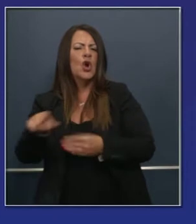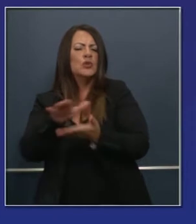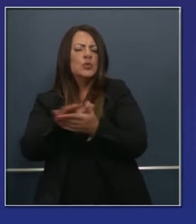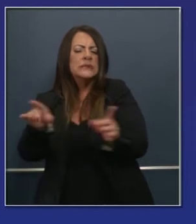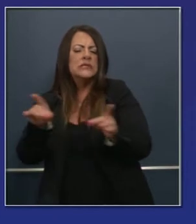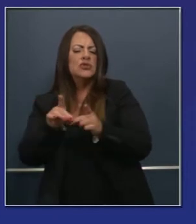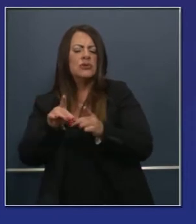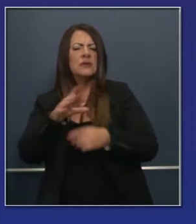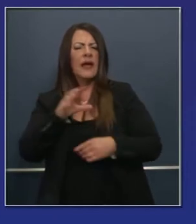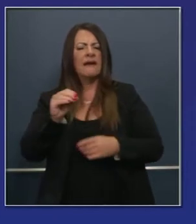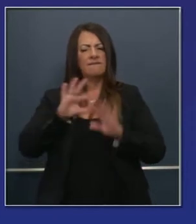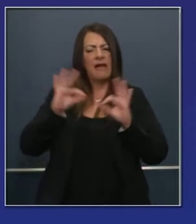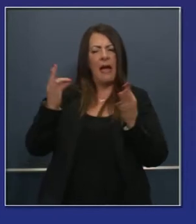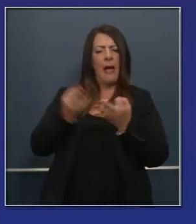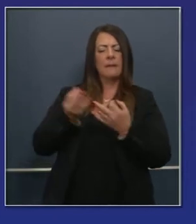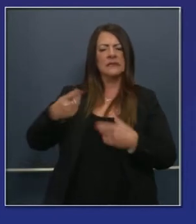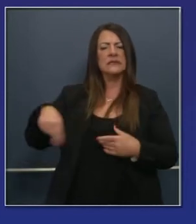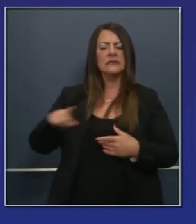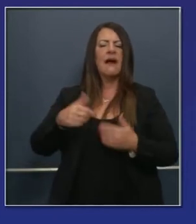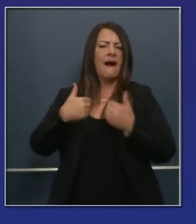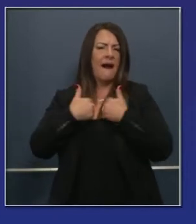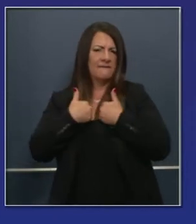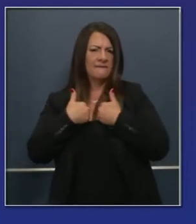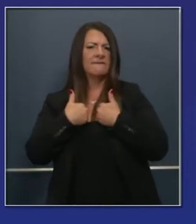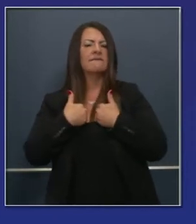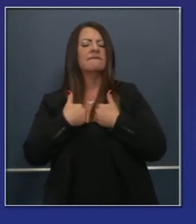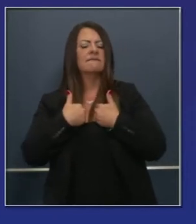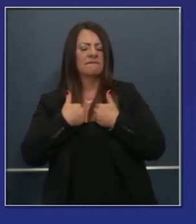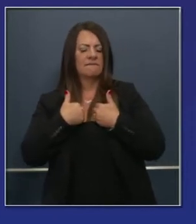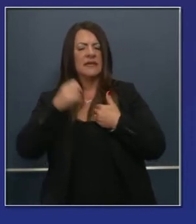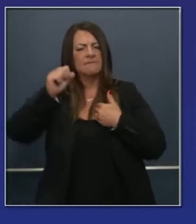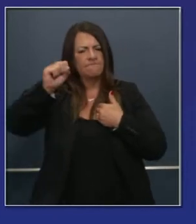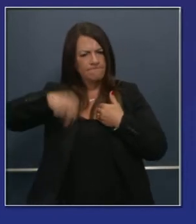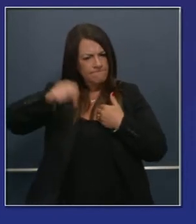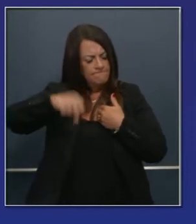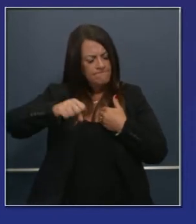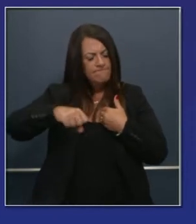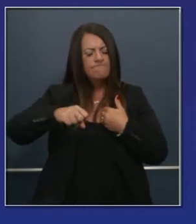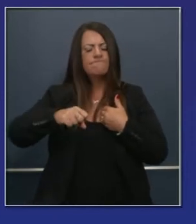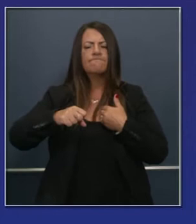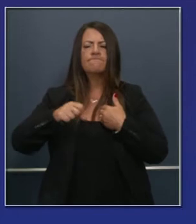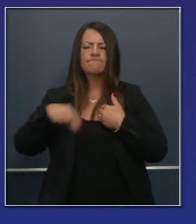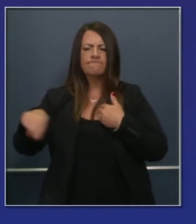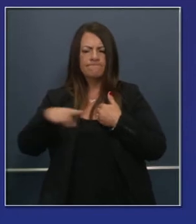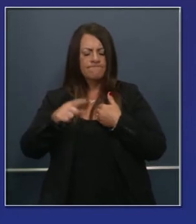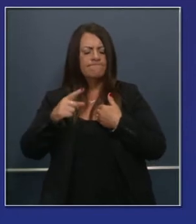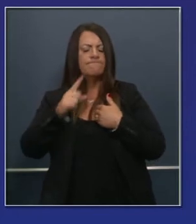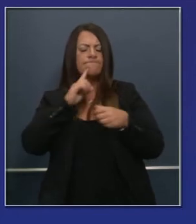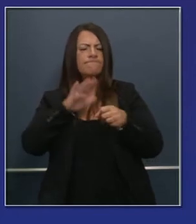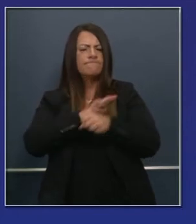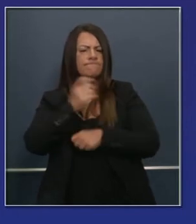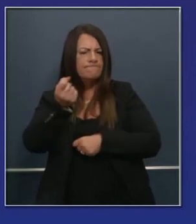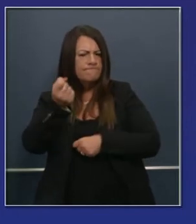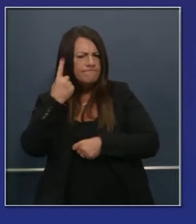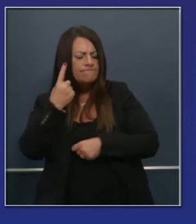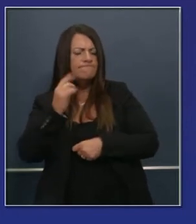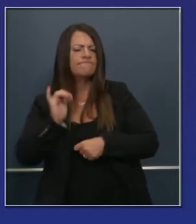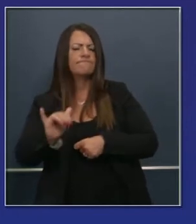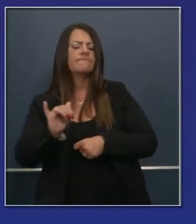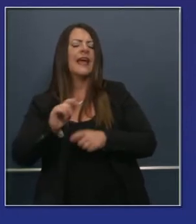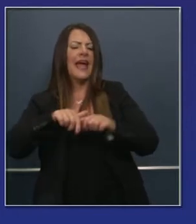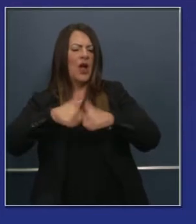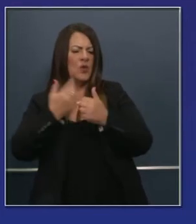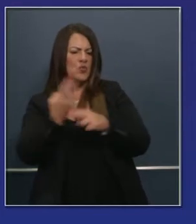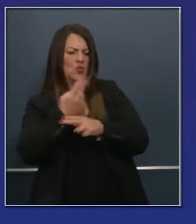familias que sienten que tienen definitivamente el tipo de capacidad y de comprensión y habilidad